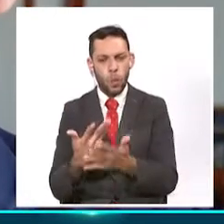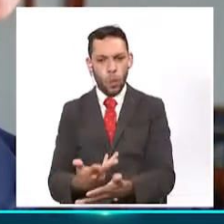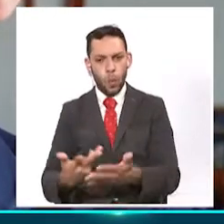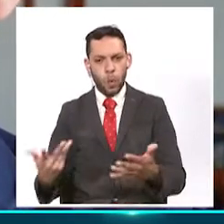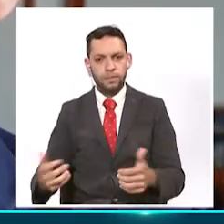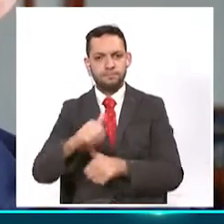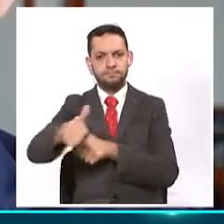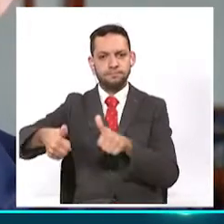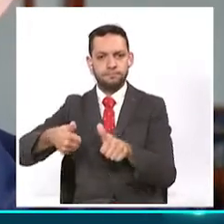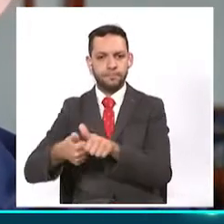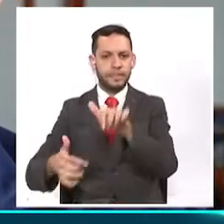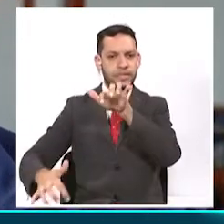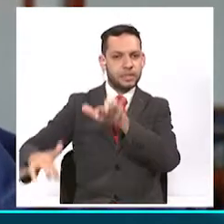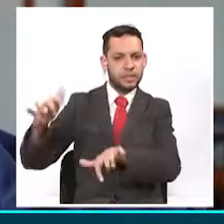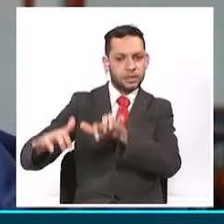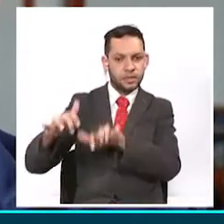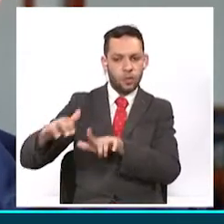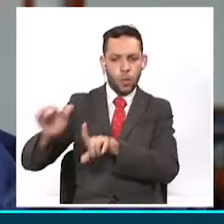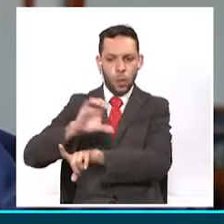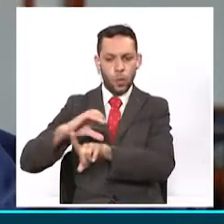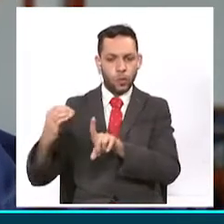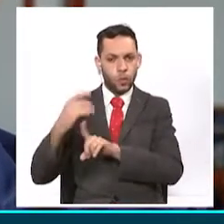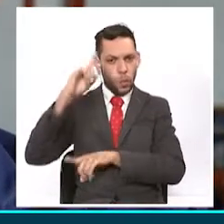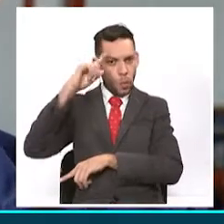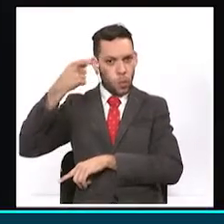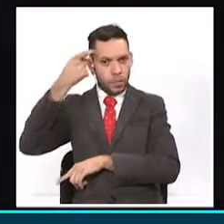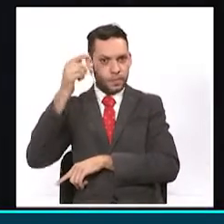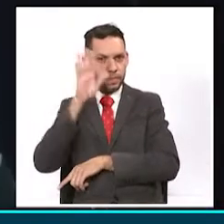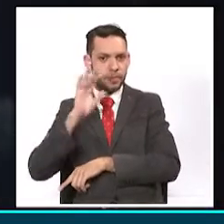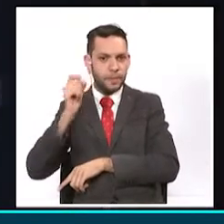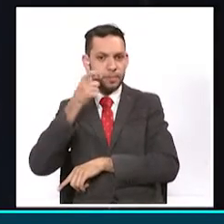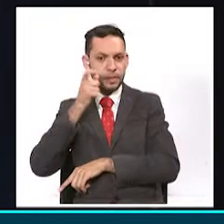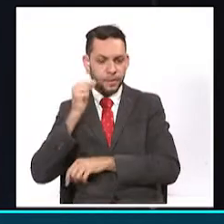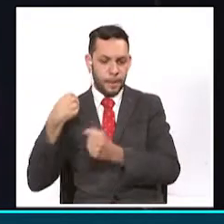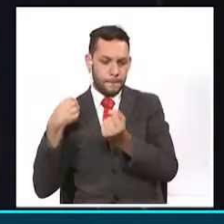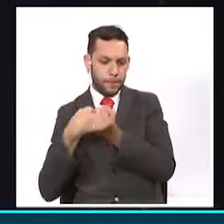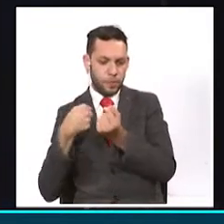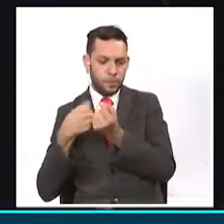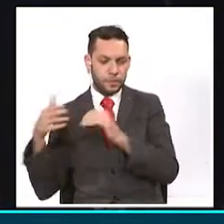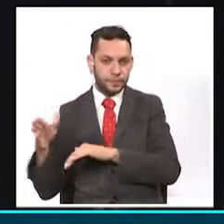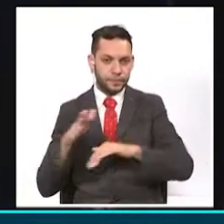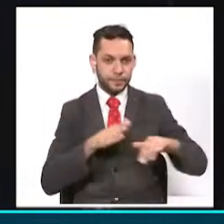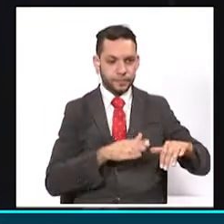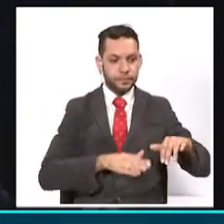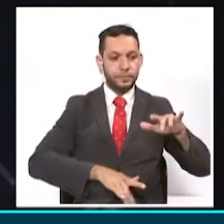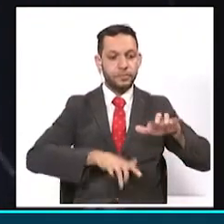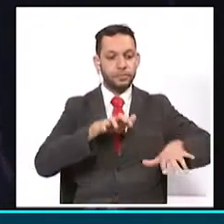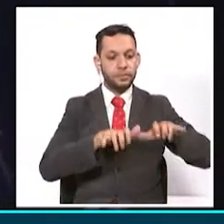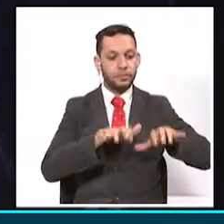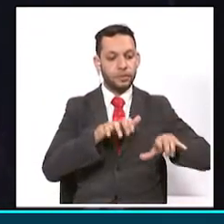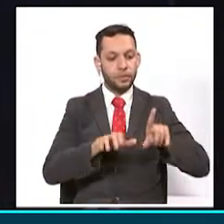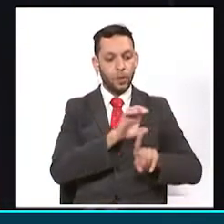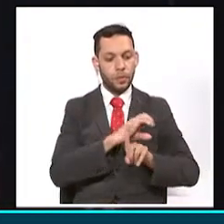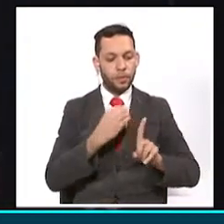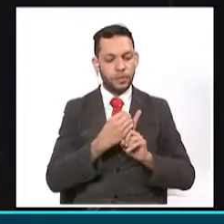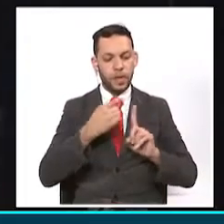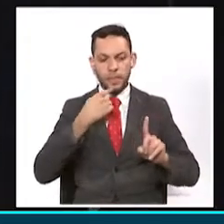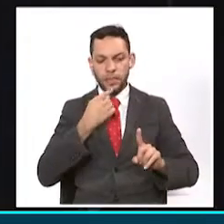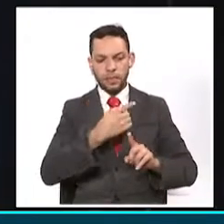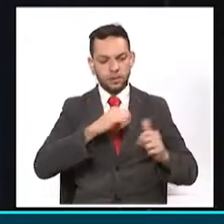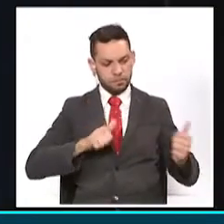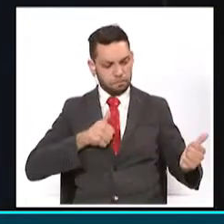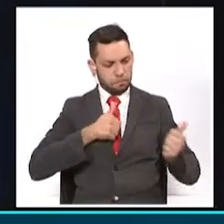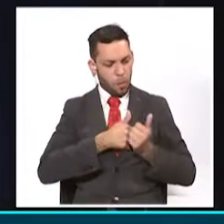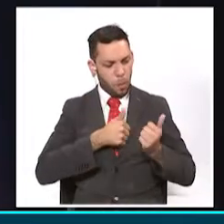estará la Secretaría de Cultura y estará este gobierno de Caldas apoyando. El Secretario de Cultura destacó que para este año tendrán más acercamiento con los